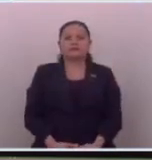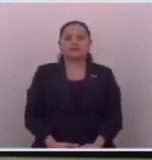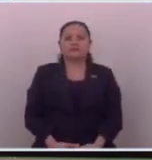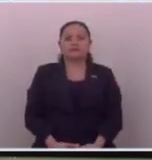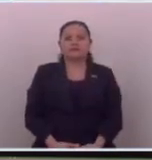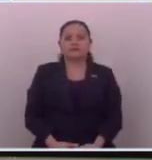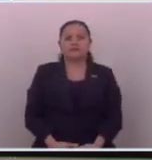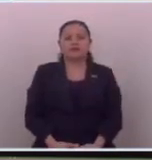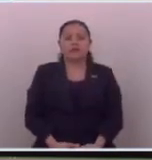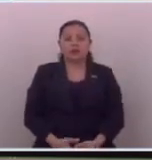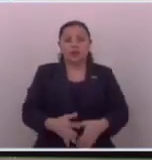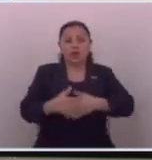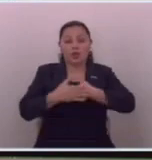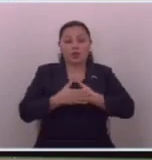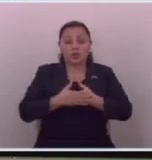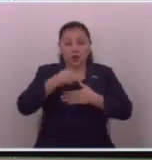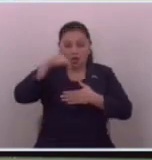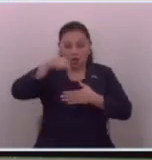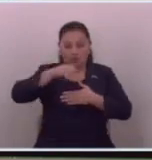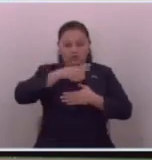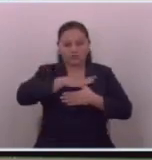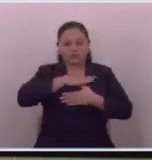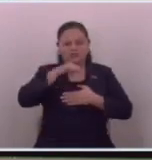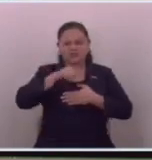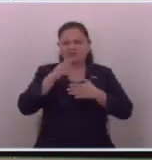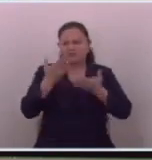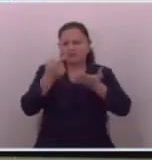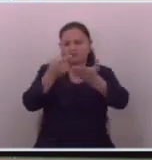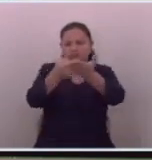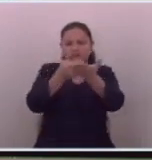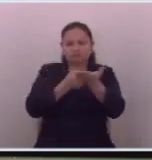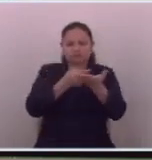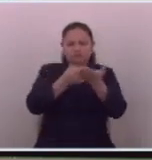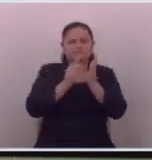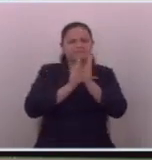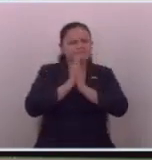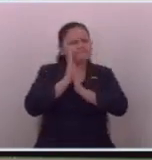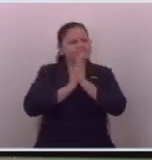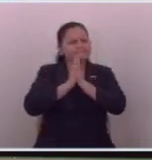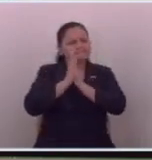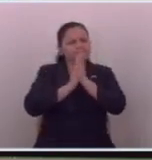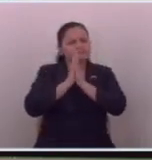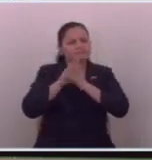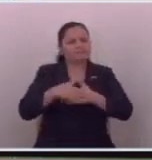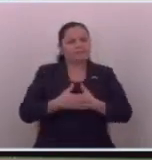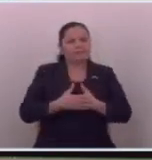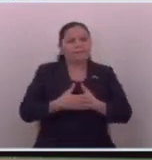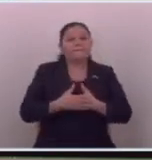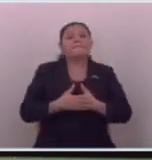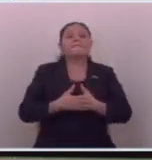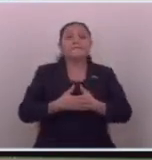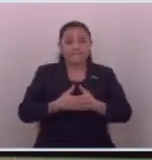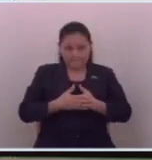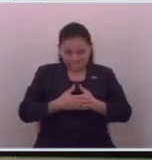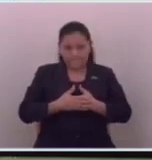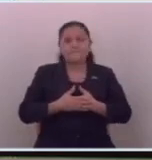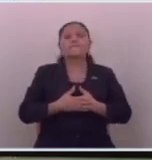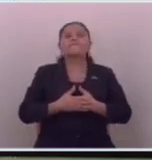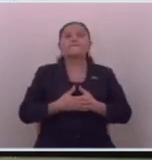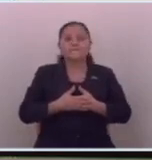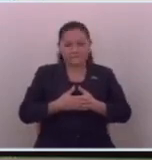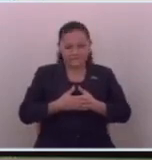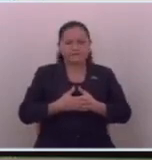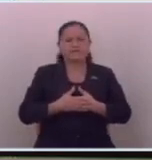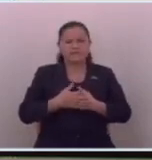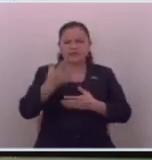hemos tenido una discusión muy interesante en la que sí vale la pena